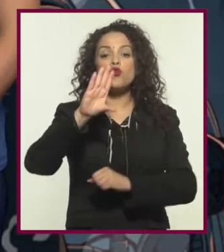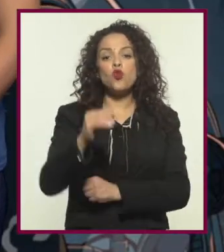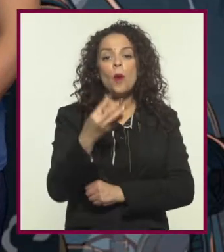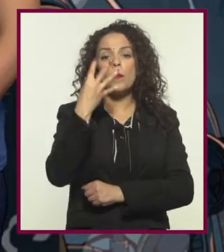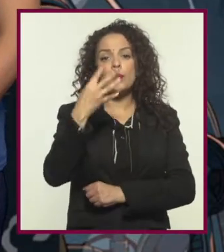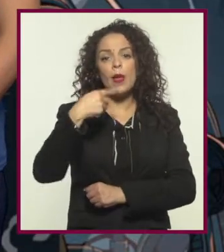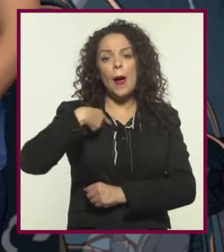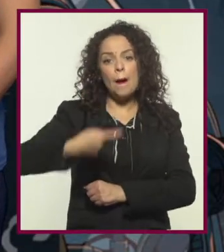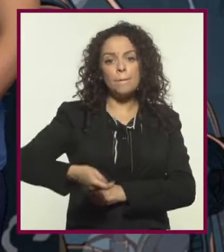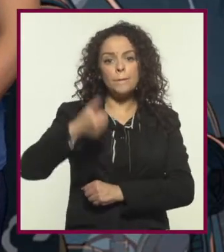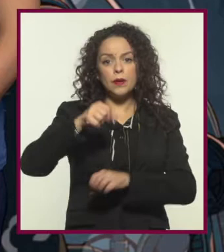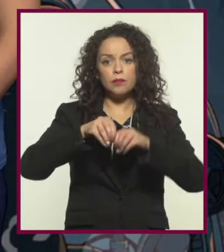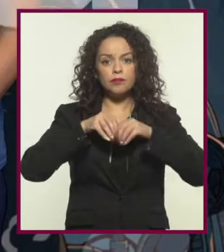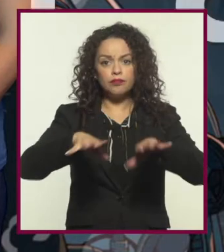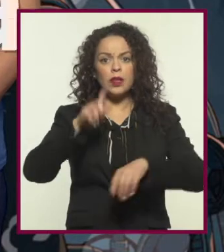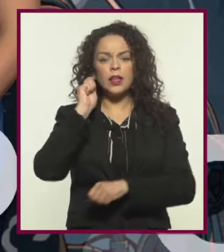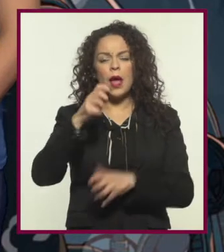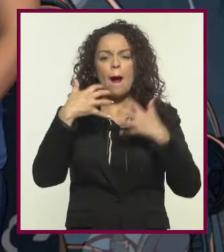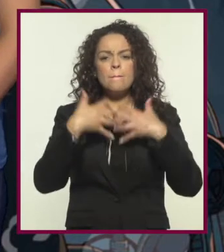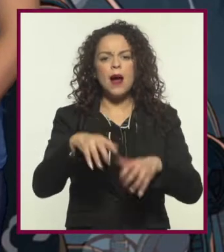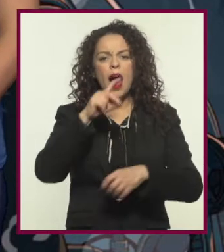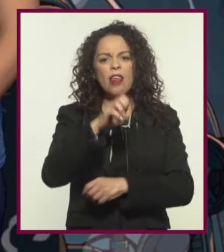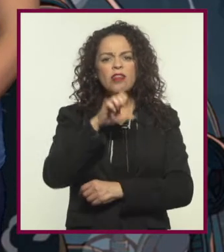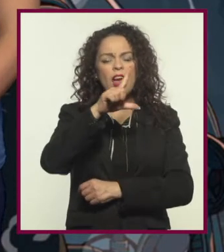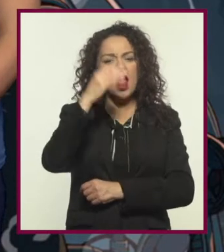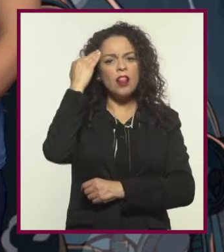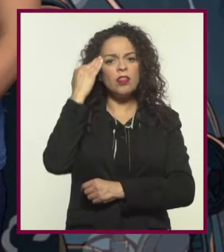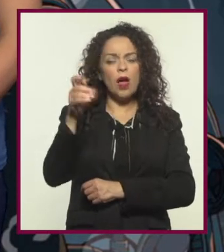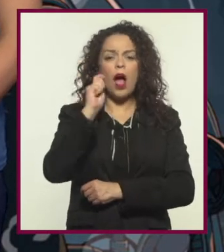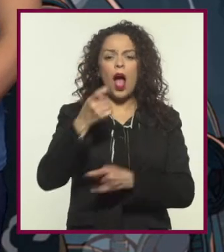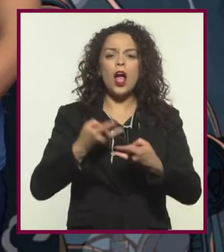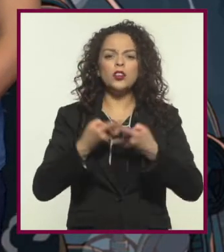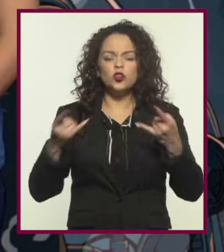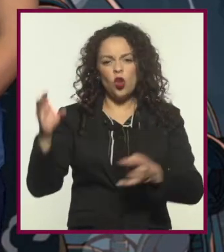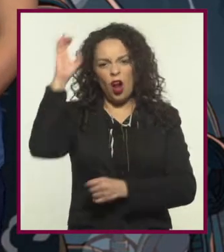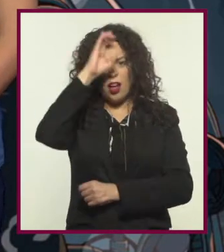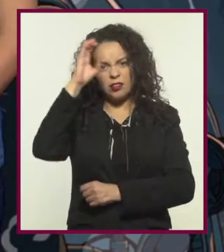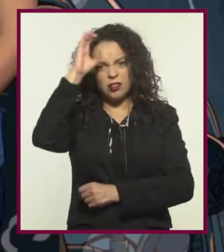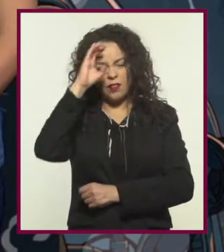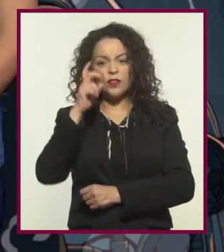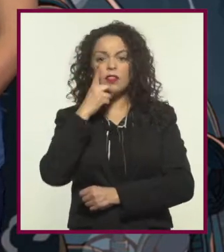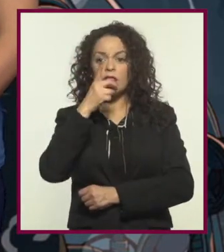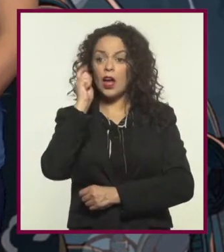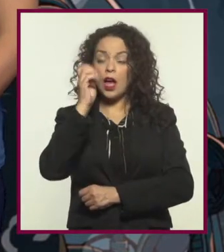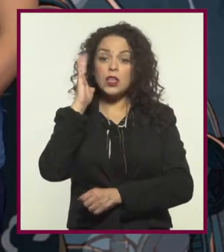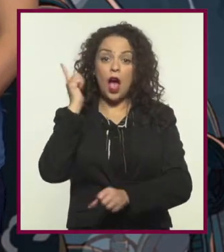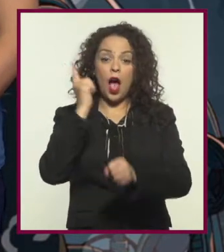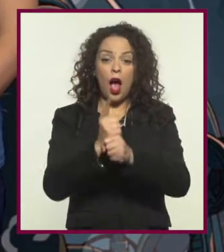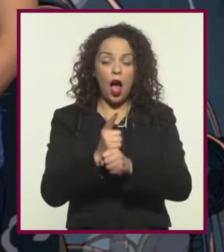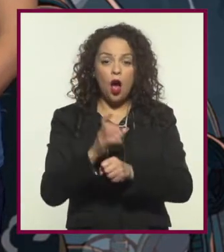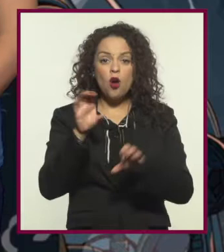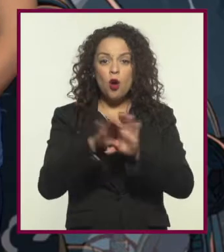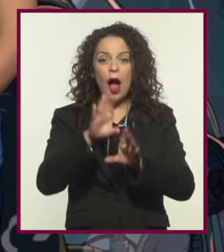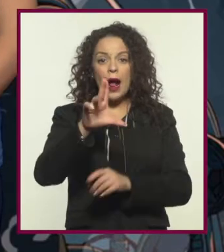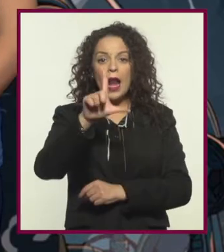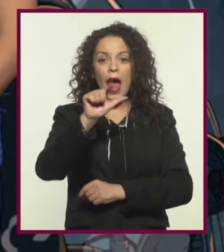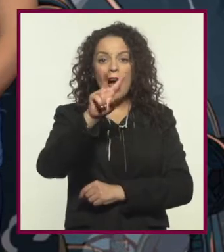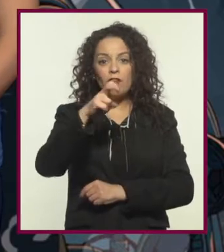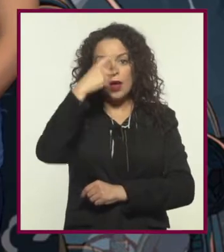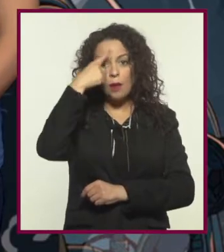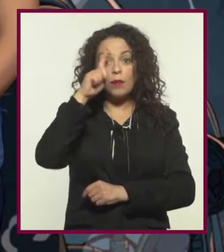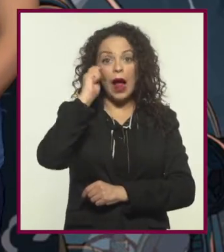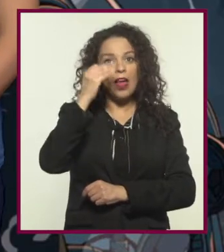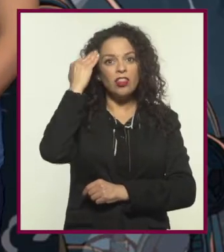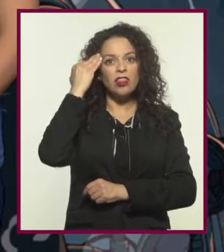En 1894 publiqué La máquina del tiempo, que cuenta la historia de un científico que logra descubrir las claves de la cuarta dimensión,